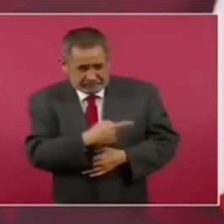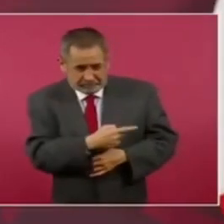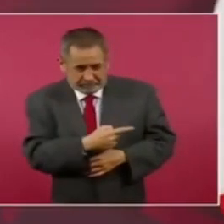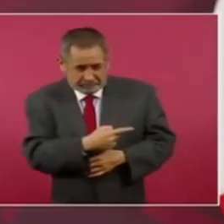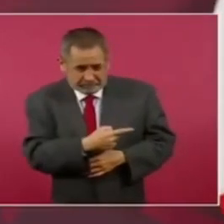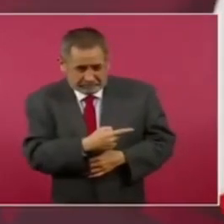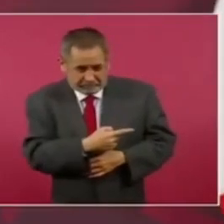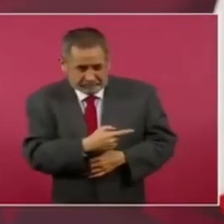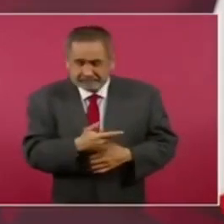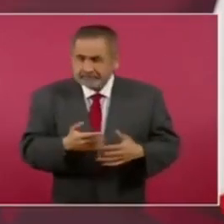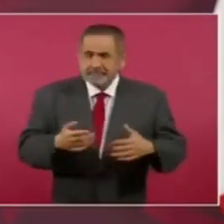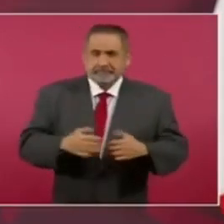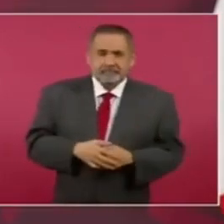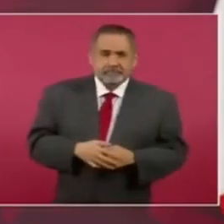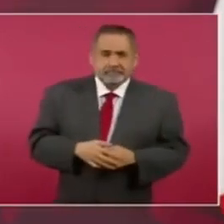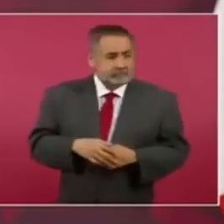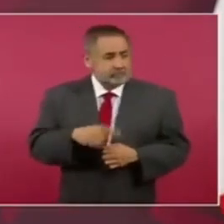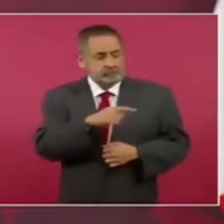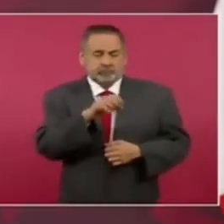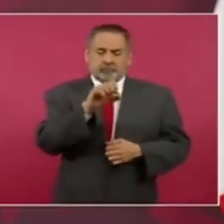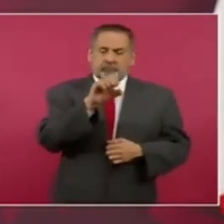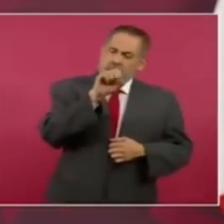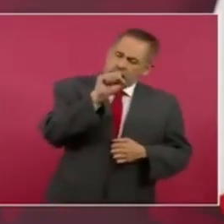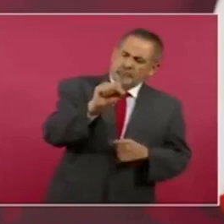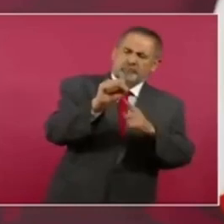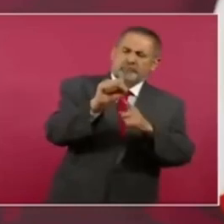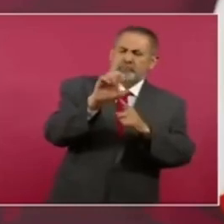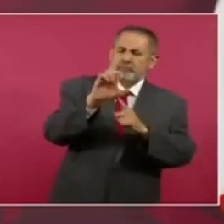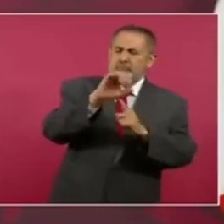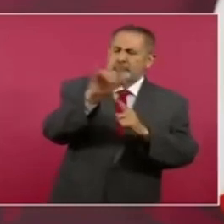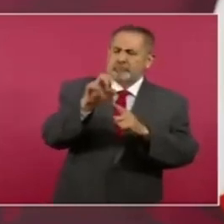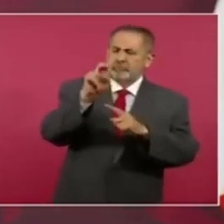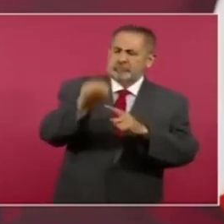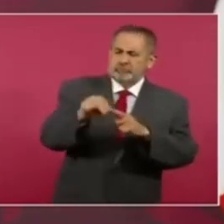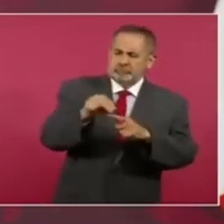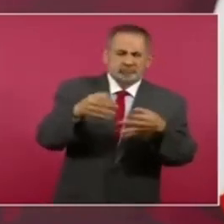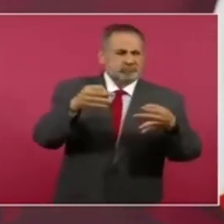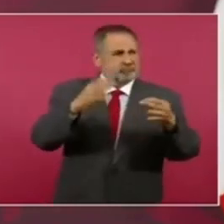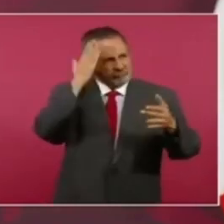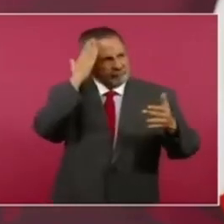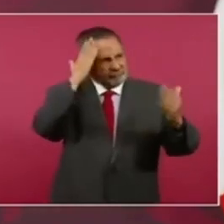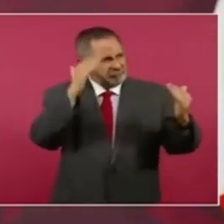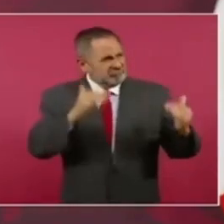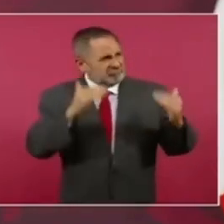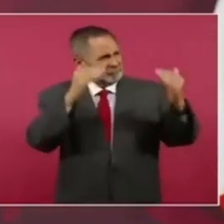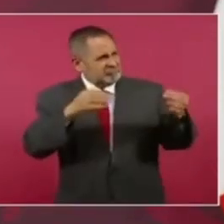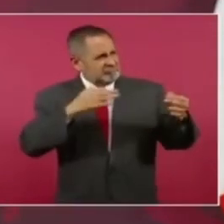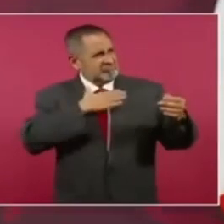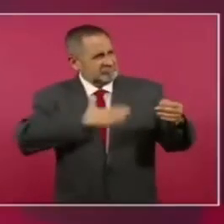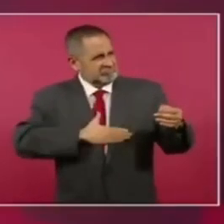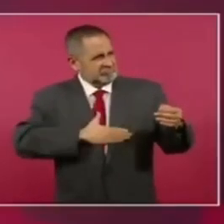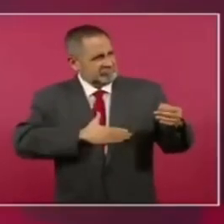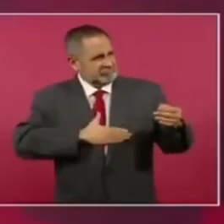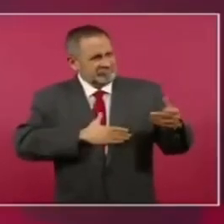¿Se puede llamar Suprema Corte de Justicia de la Nación?